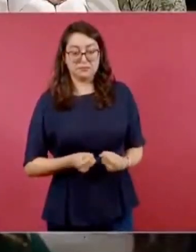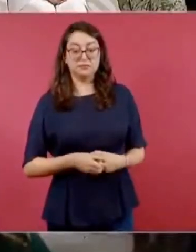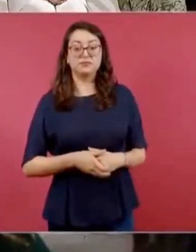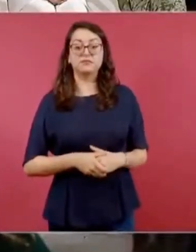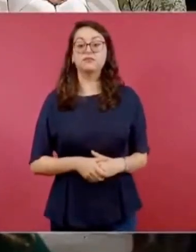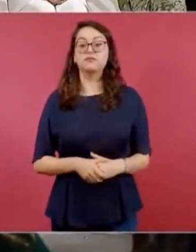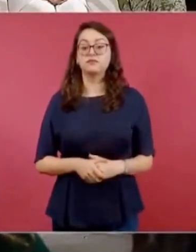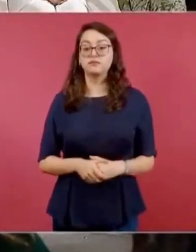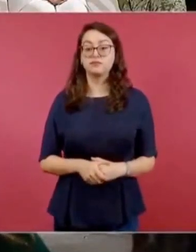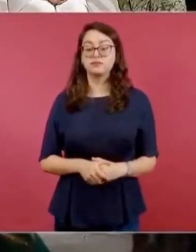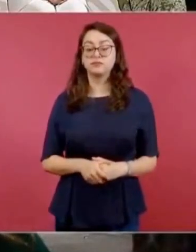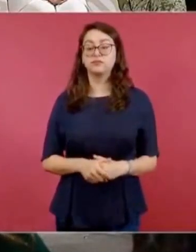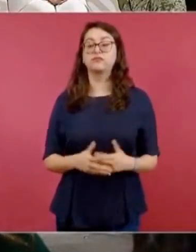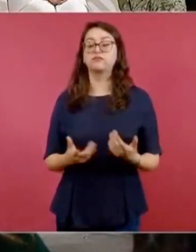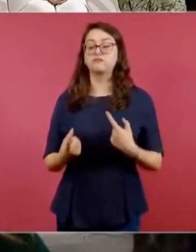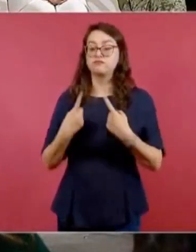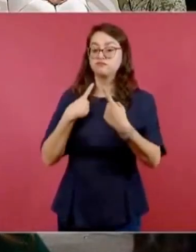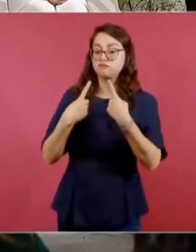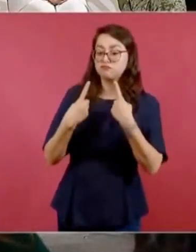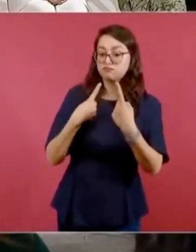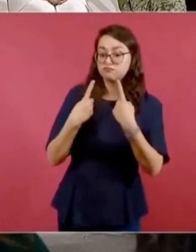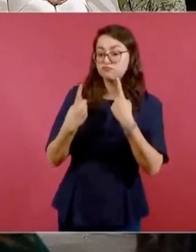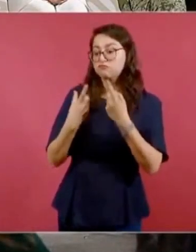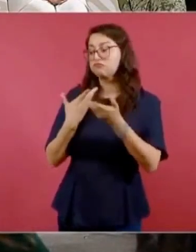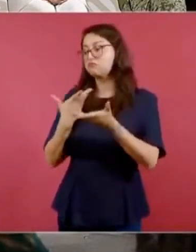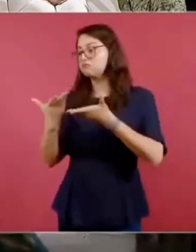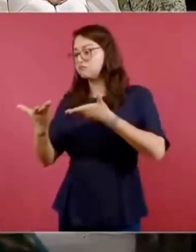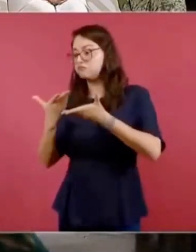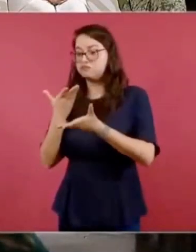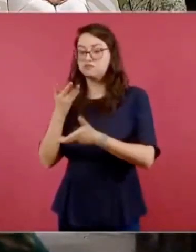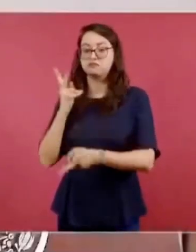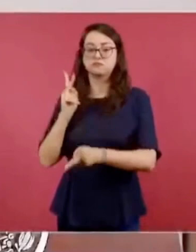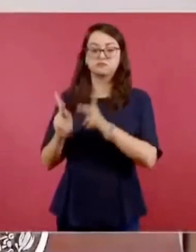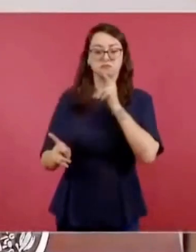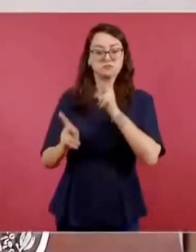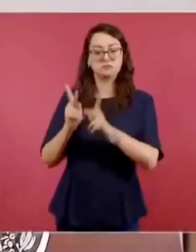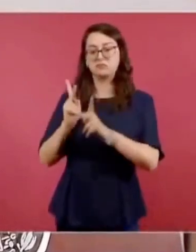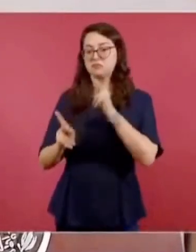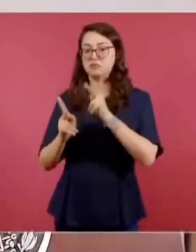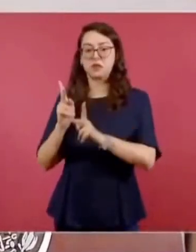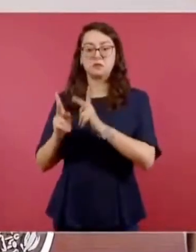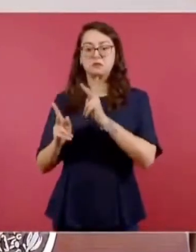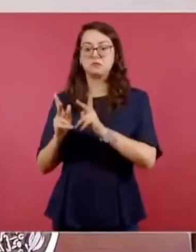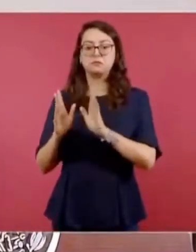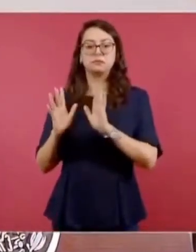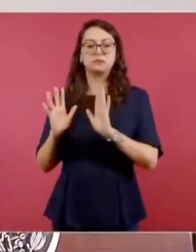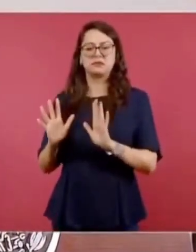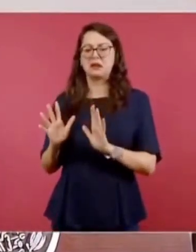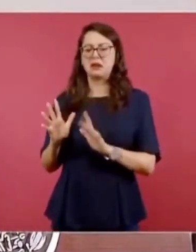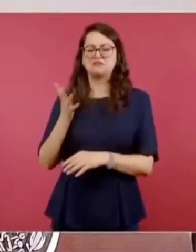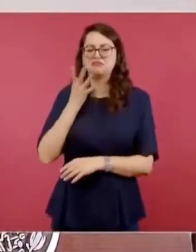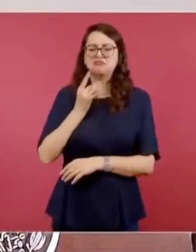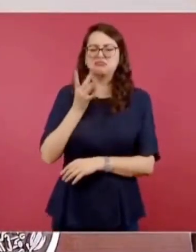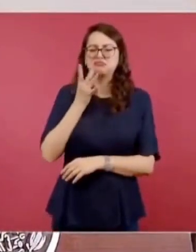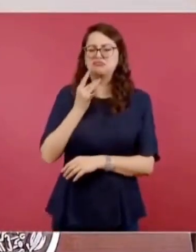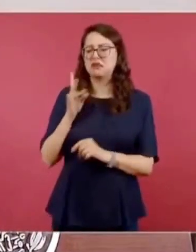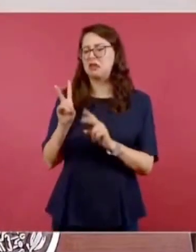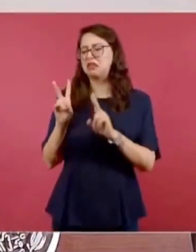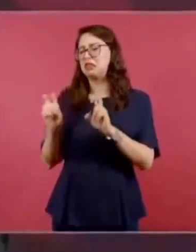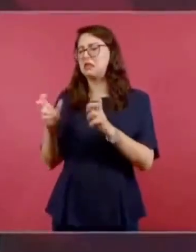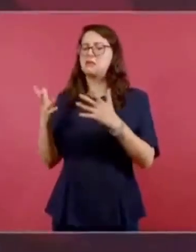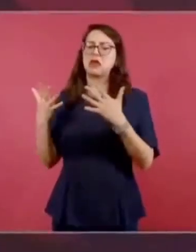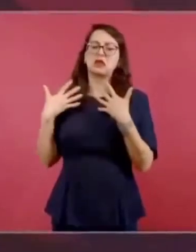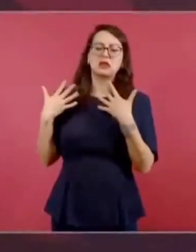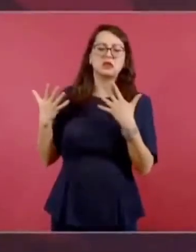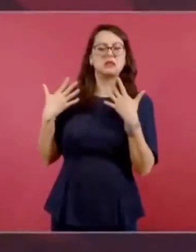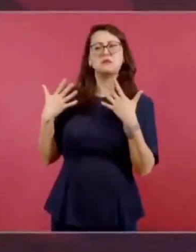Después de intercambiar con él palabras insustanciales acerca del clima y la economía en